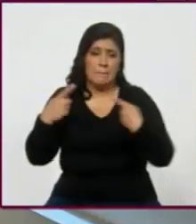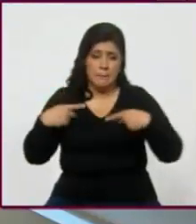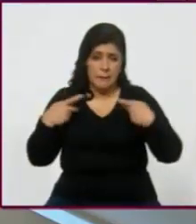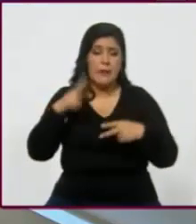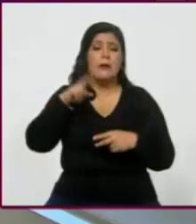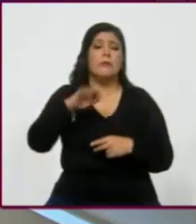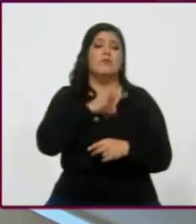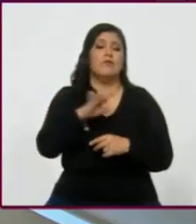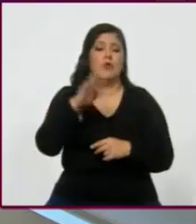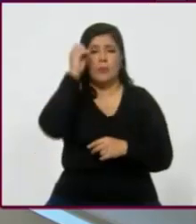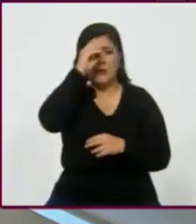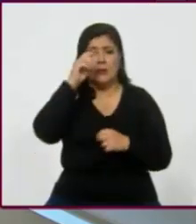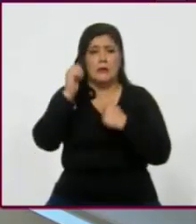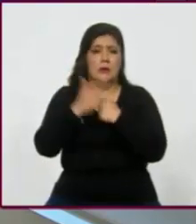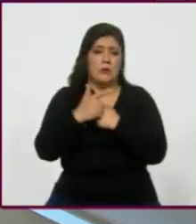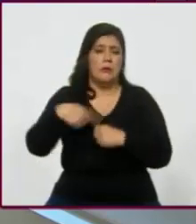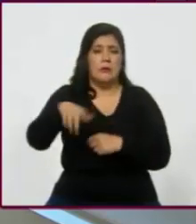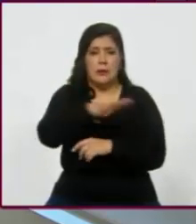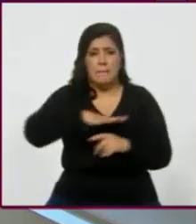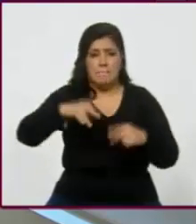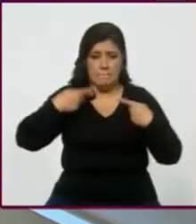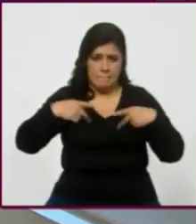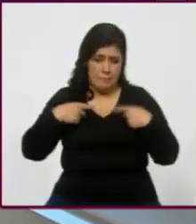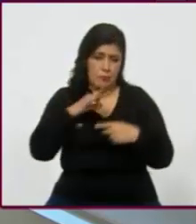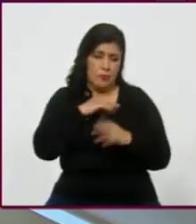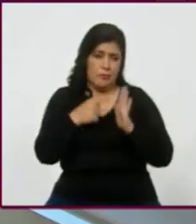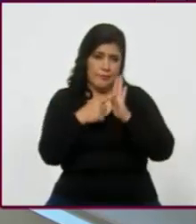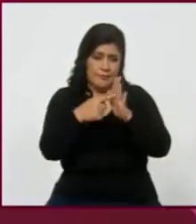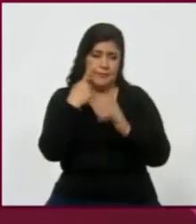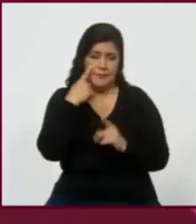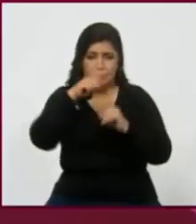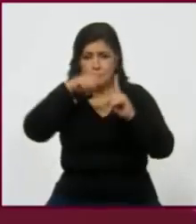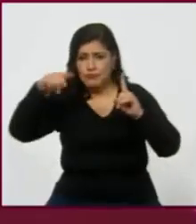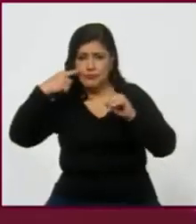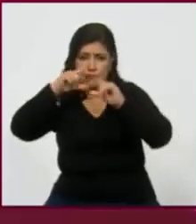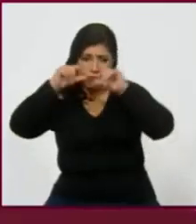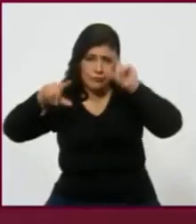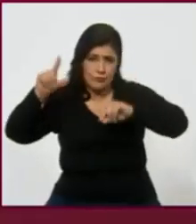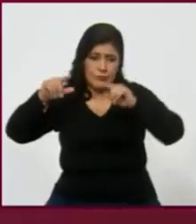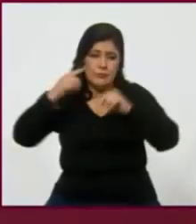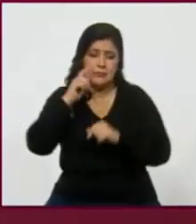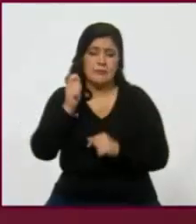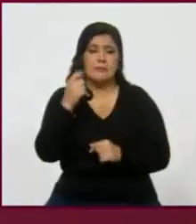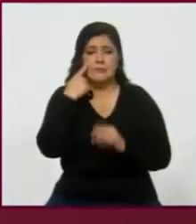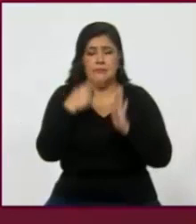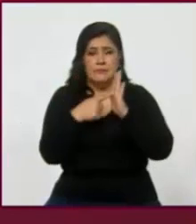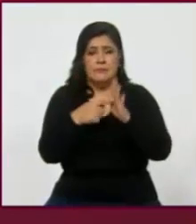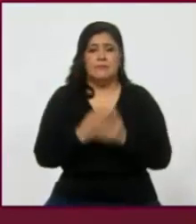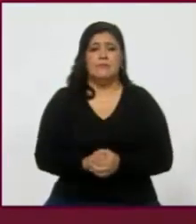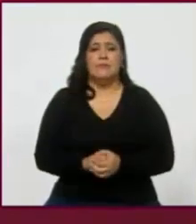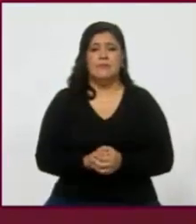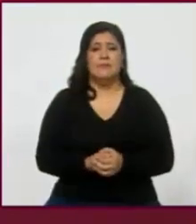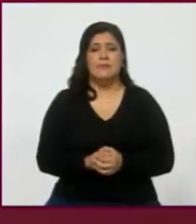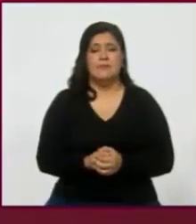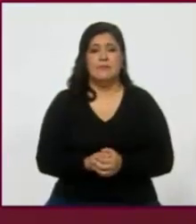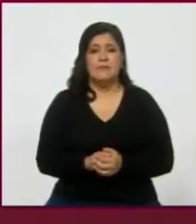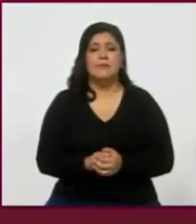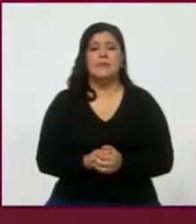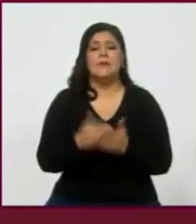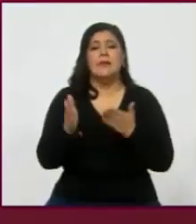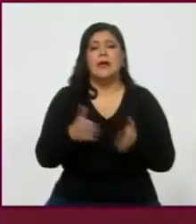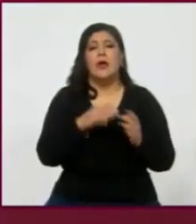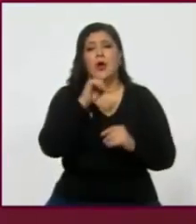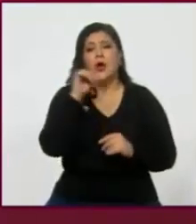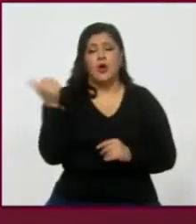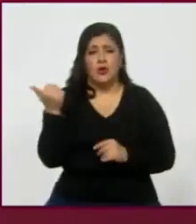pública en este país. Y esta es un poco la prueba de ello, Oye, ahí también lo que te iba a decir es, este, otra de las partes,